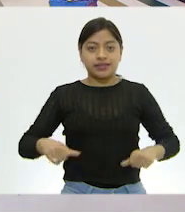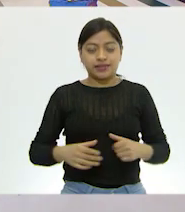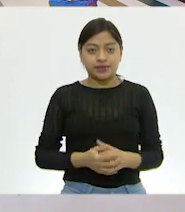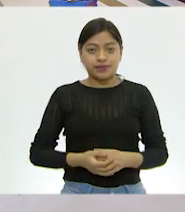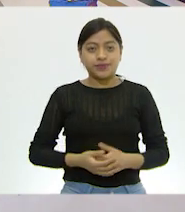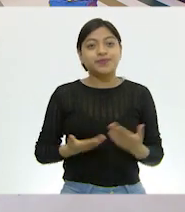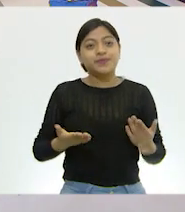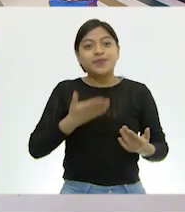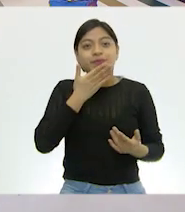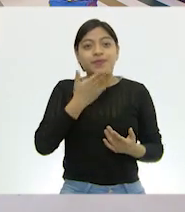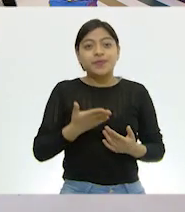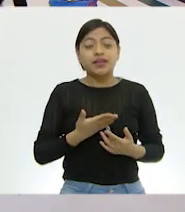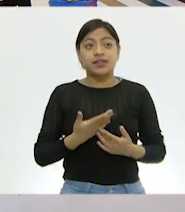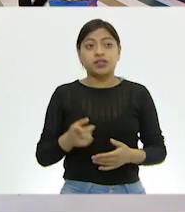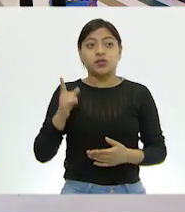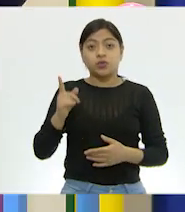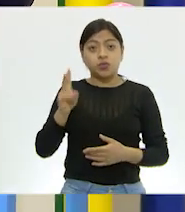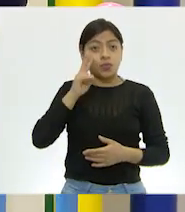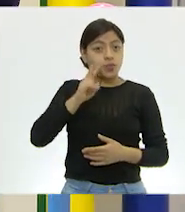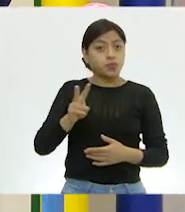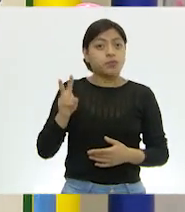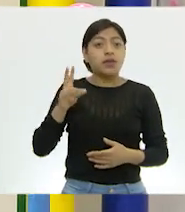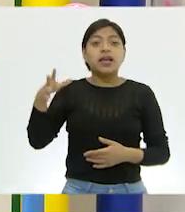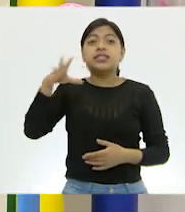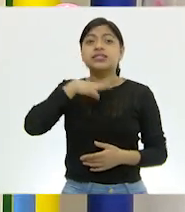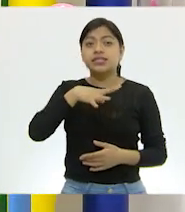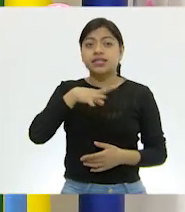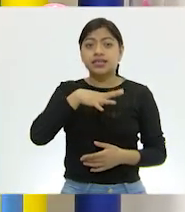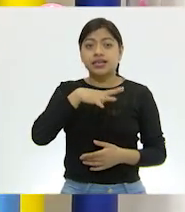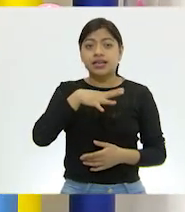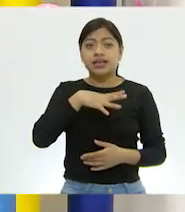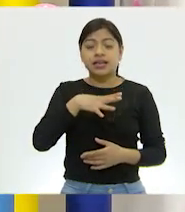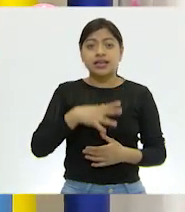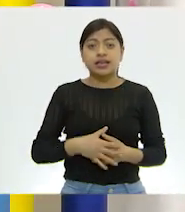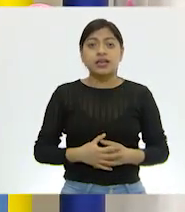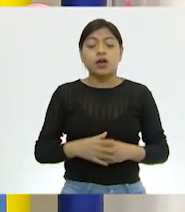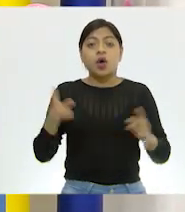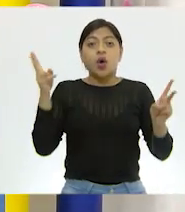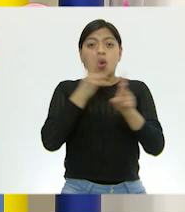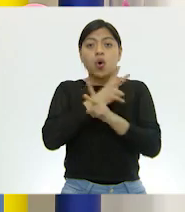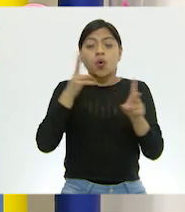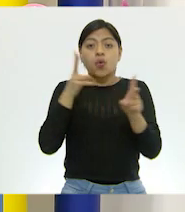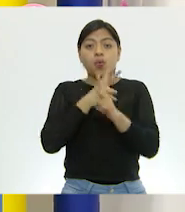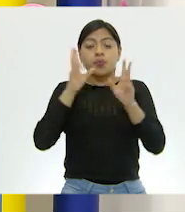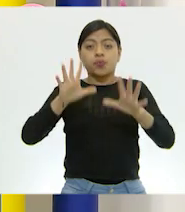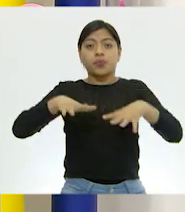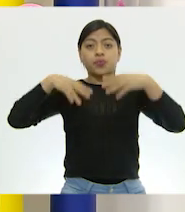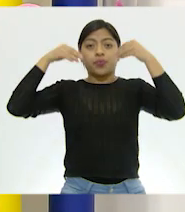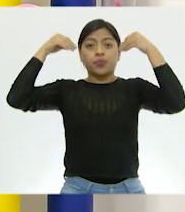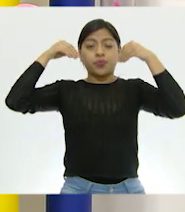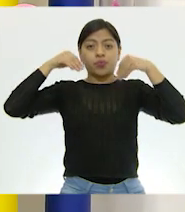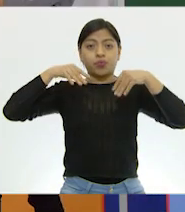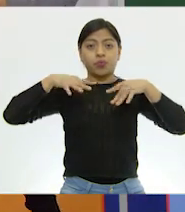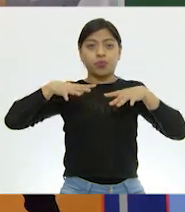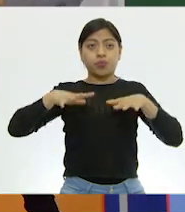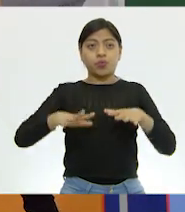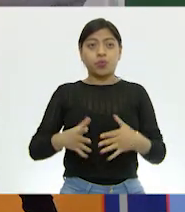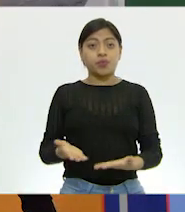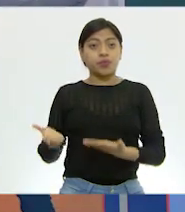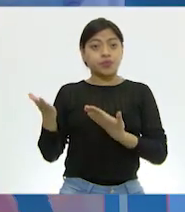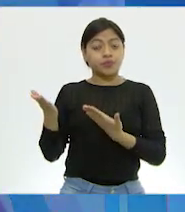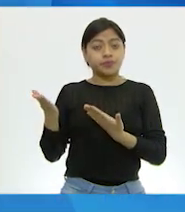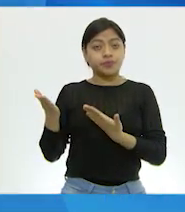Ok. De este lado, si te puedes dar cuenta, tenemos al sistema respiratorio del ser humano. ¿Ya lo viste?